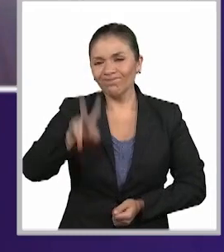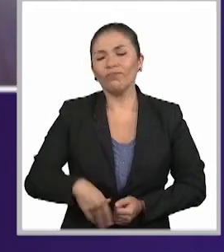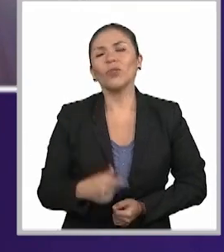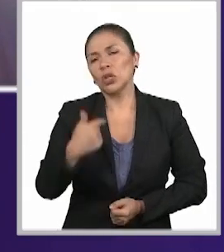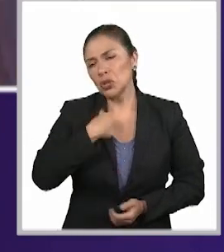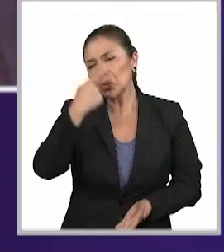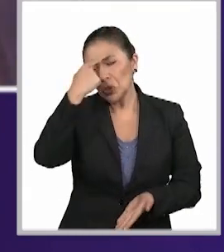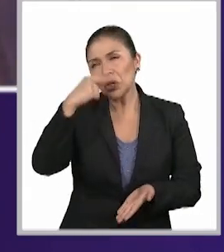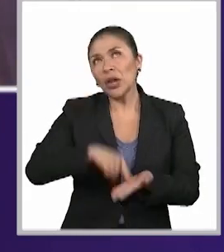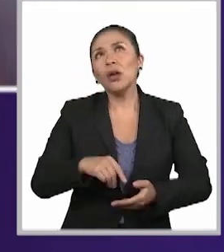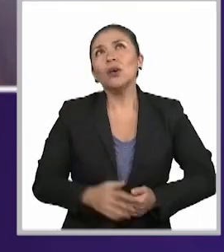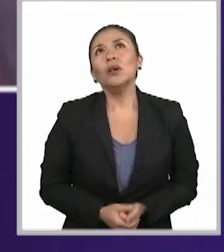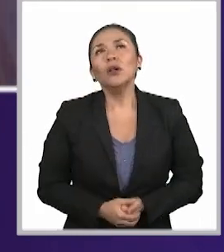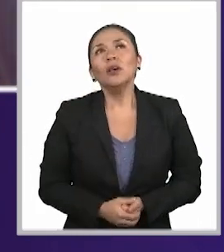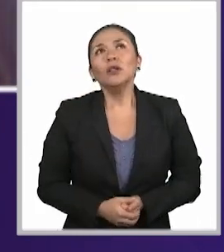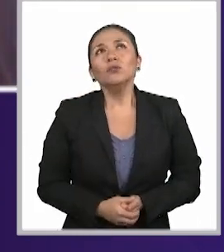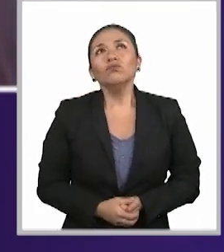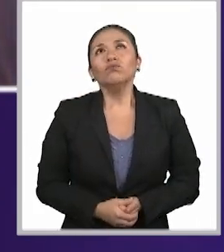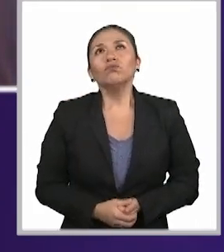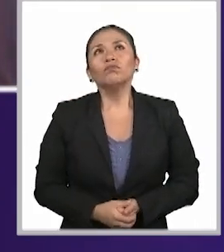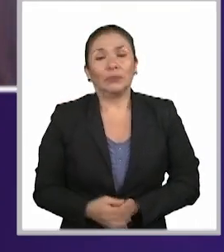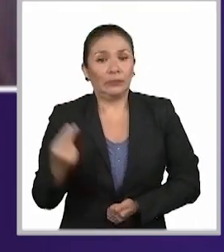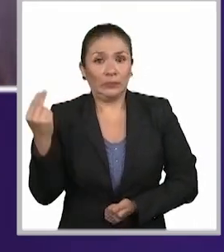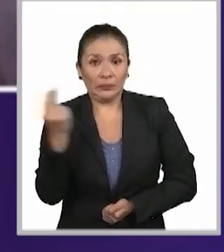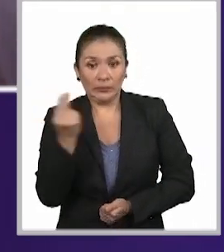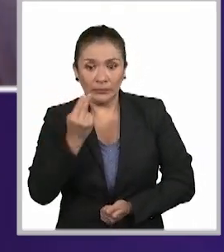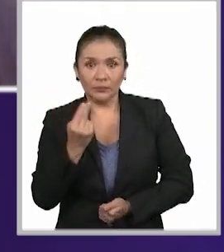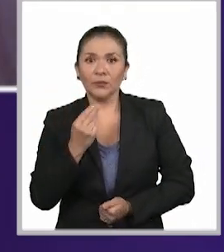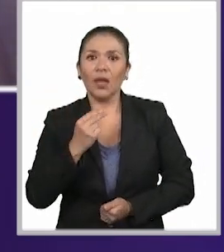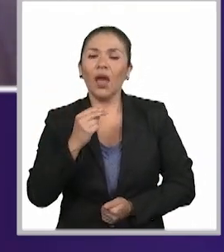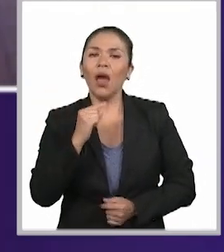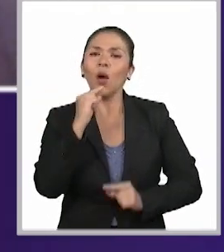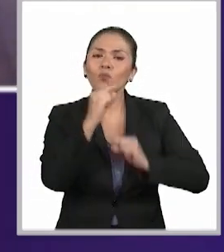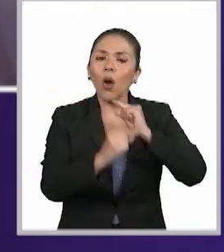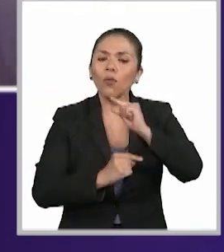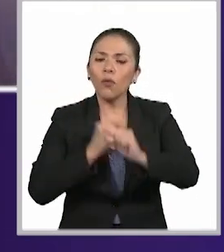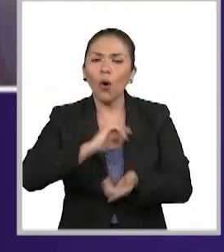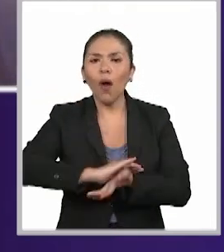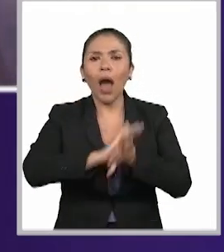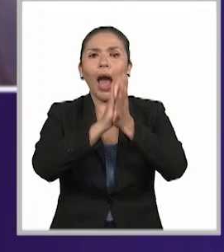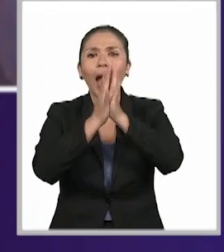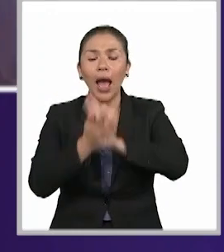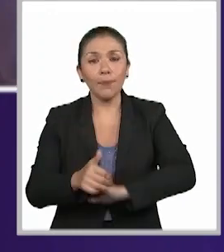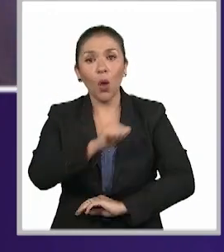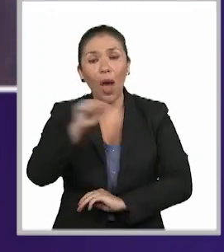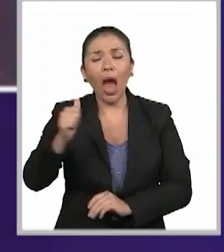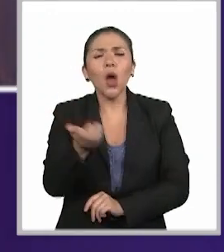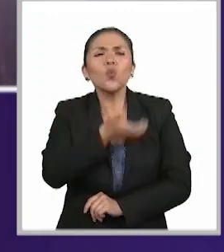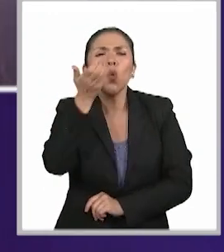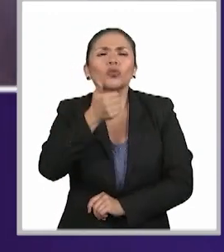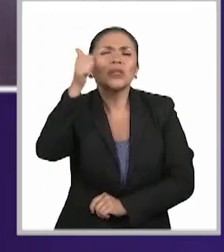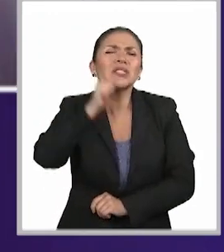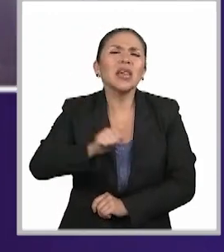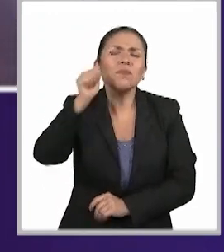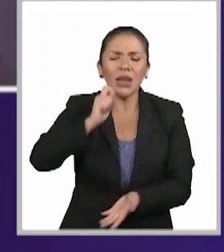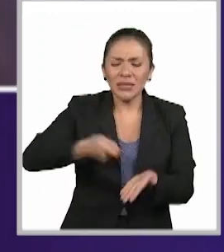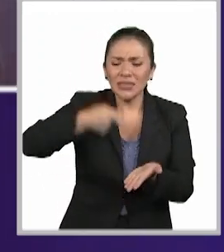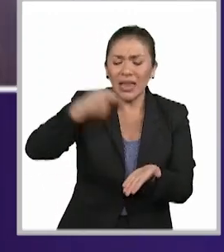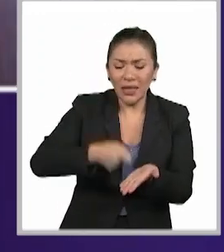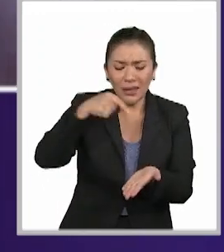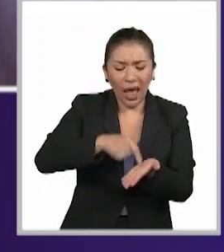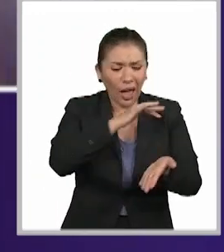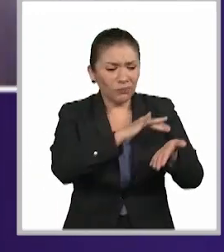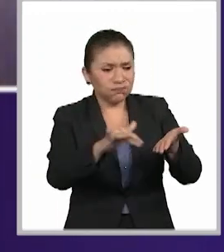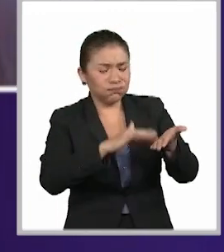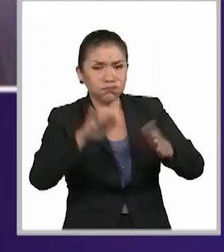Completamente. Mira, de hecho yo creo que tendremos que ir evolucionando a que nuestras sentencias, las tradicionales, no